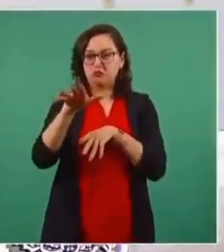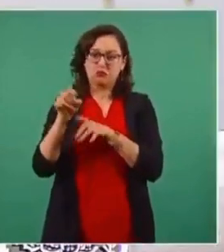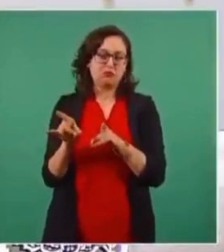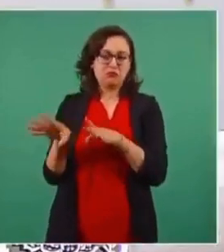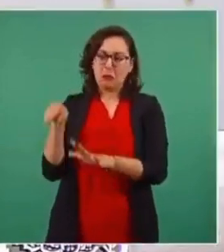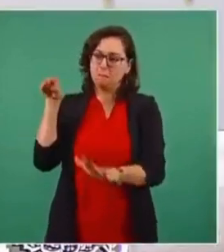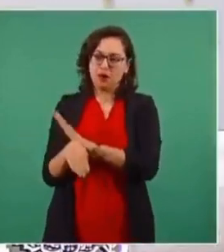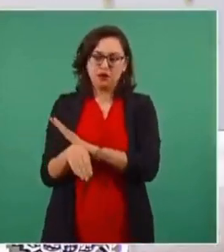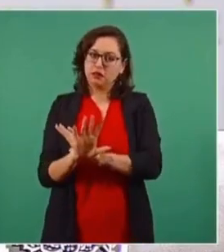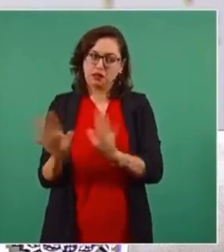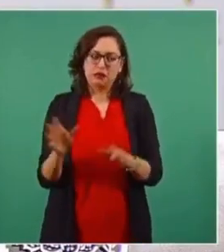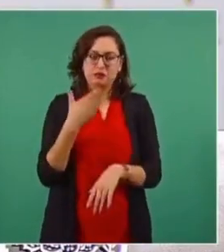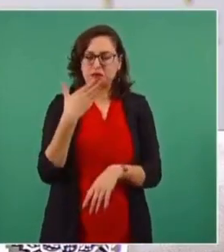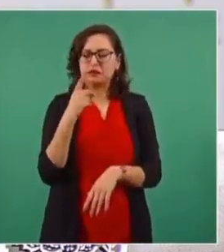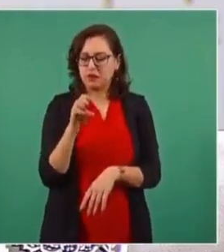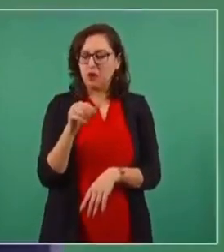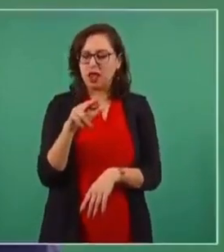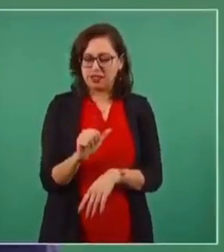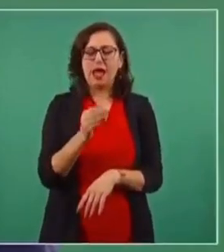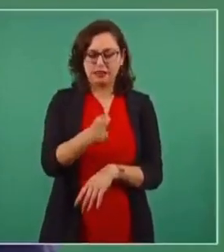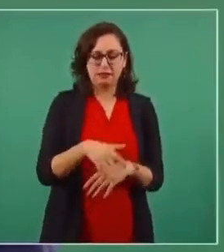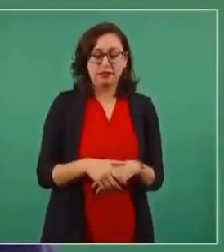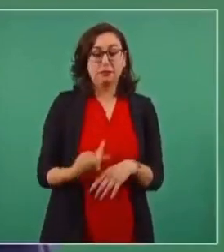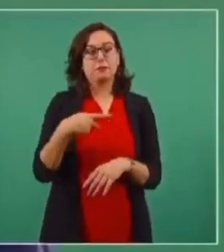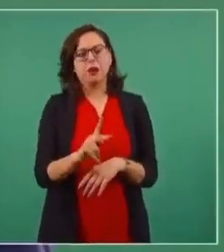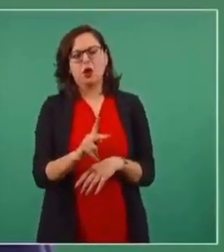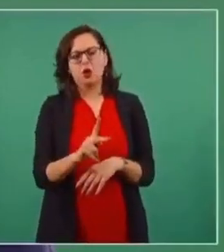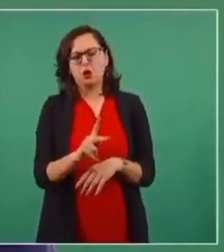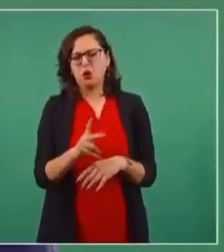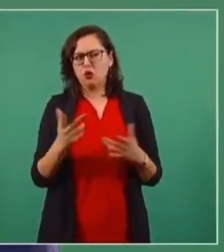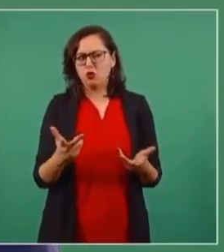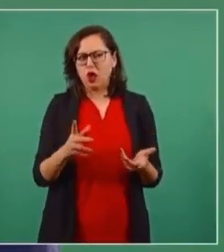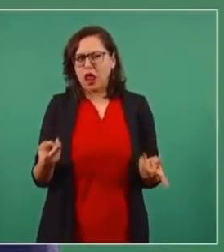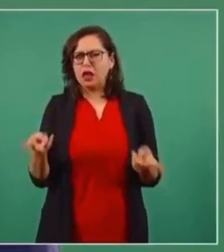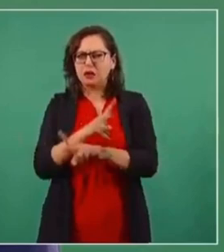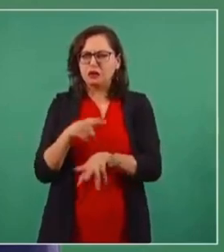¿O eres demócrata de verdad? ¿Y aceptas cualquier resultado?